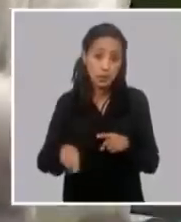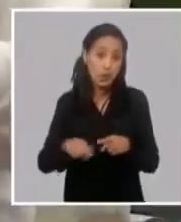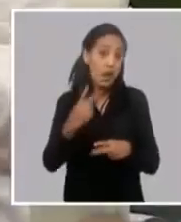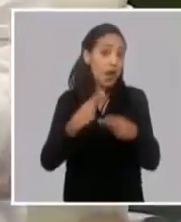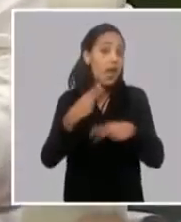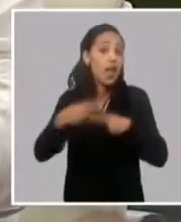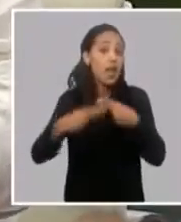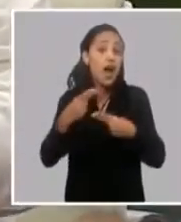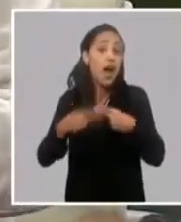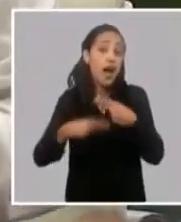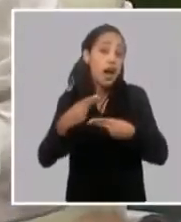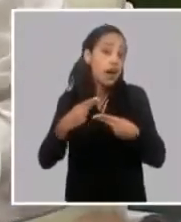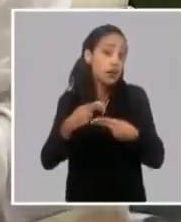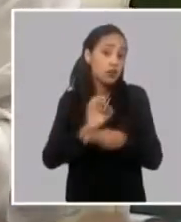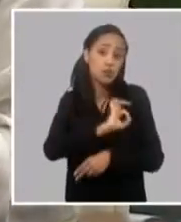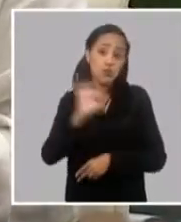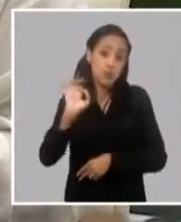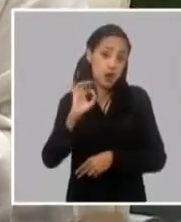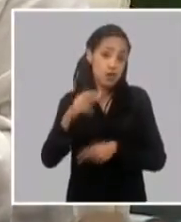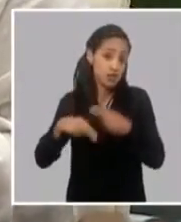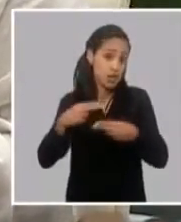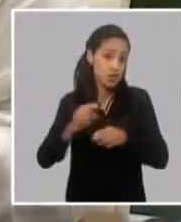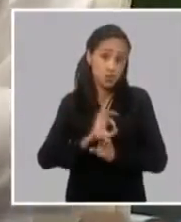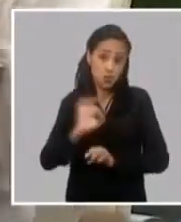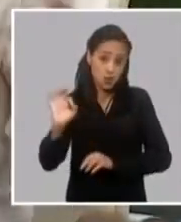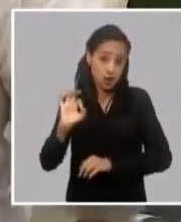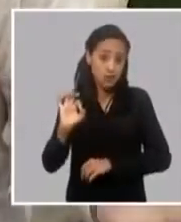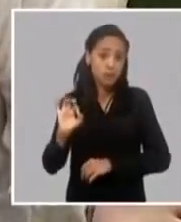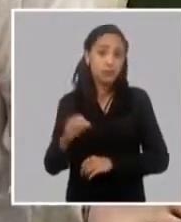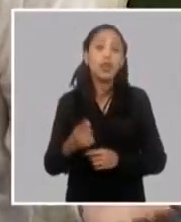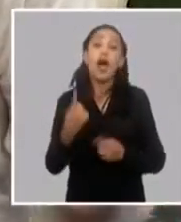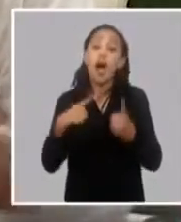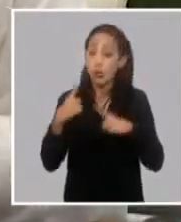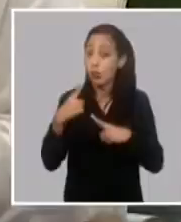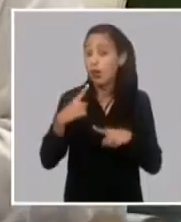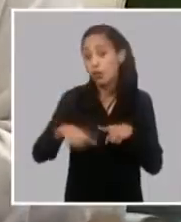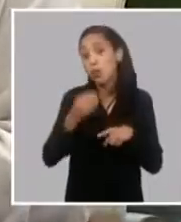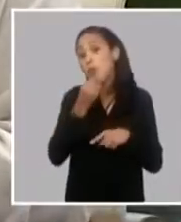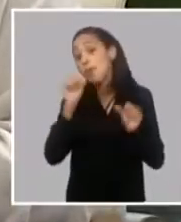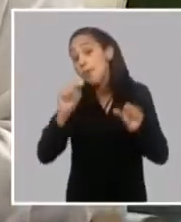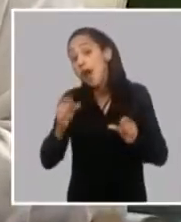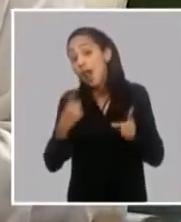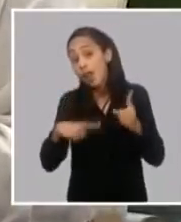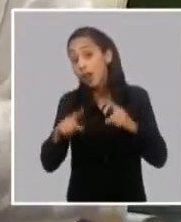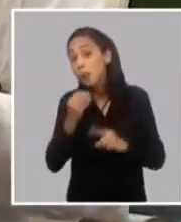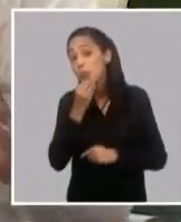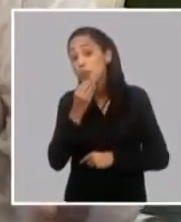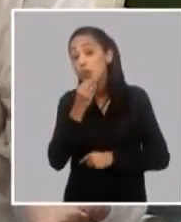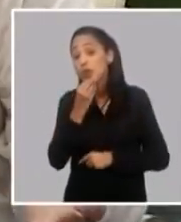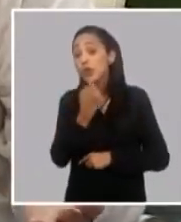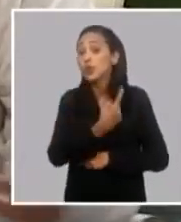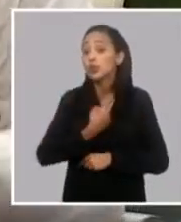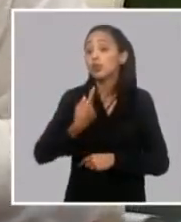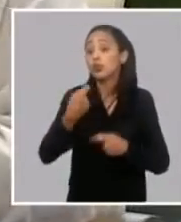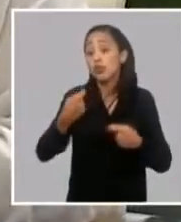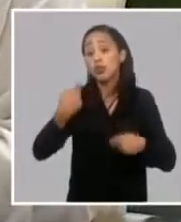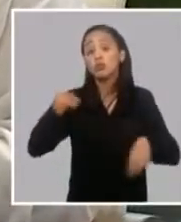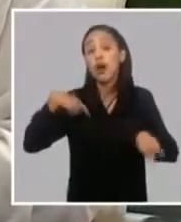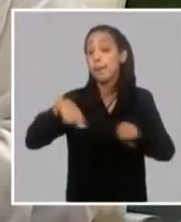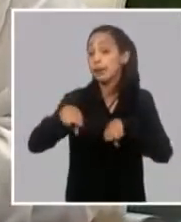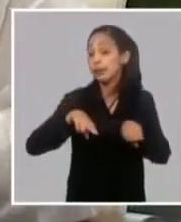y tenemos que crear las condiciones entonces para poderlo hacer así riesgos existen los tenemos que administrar